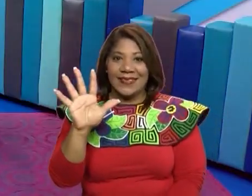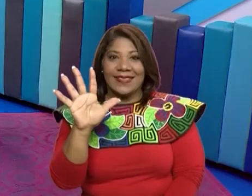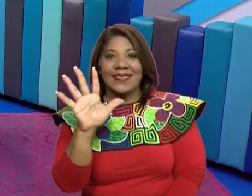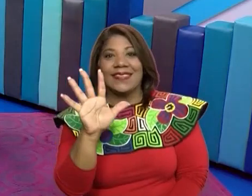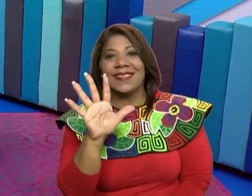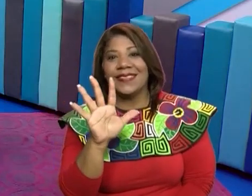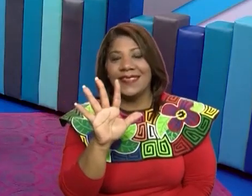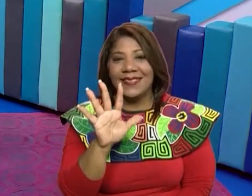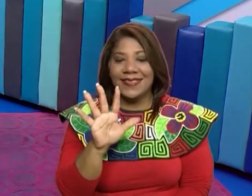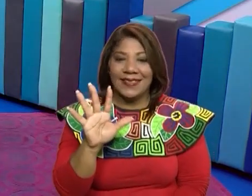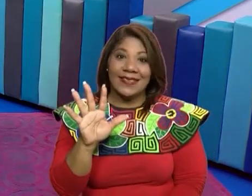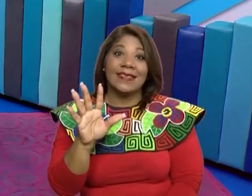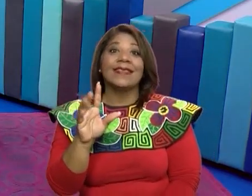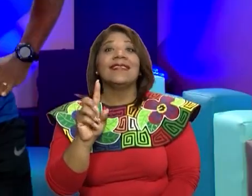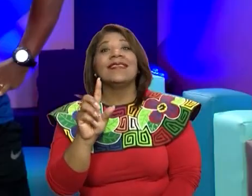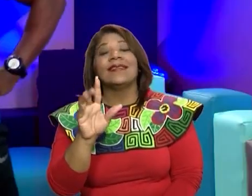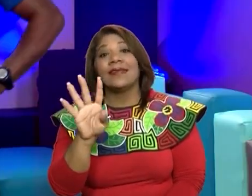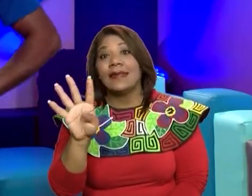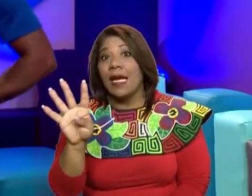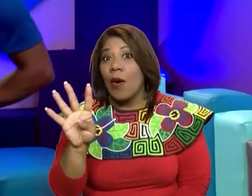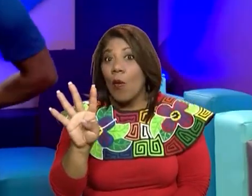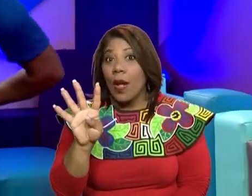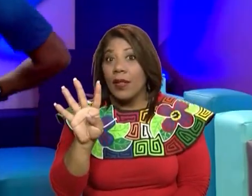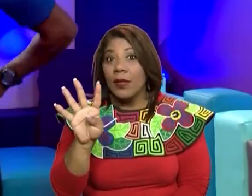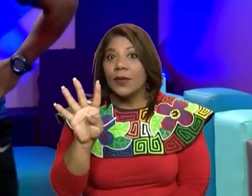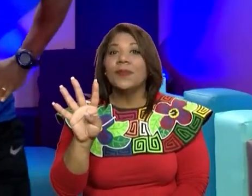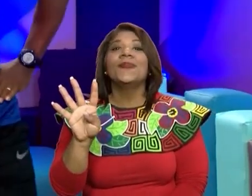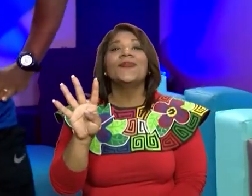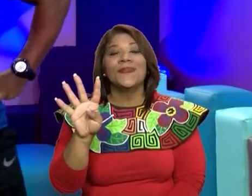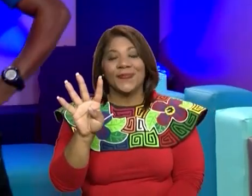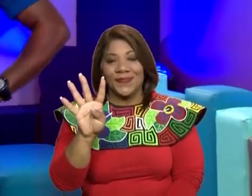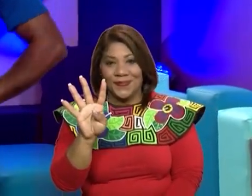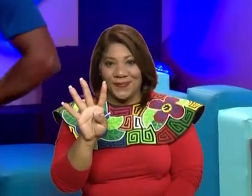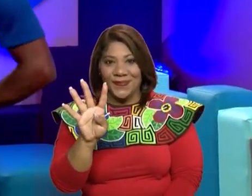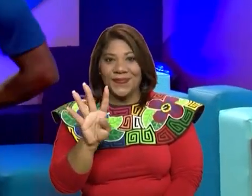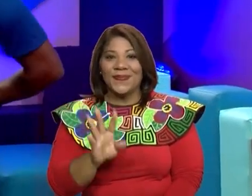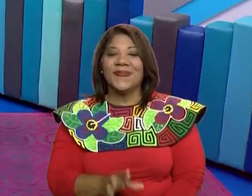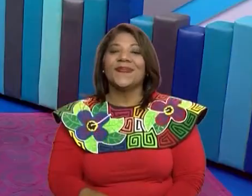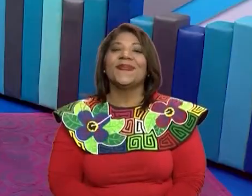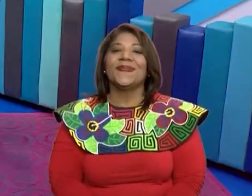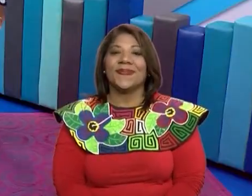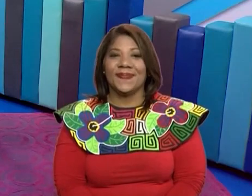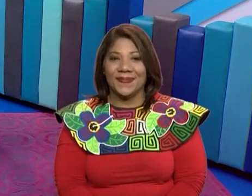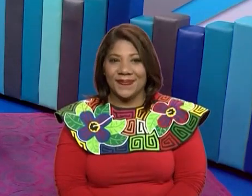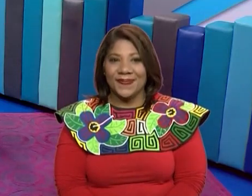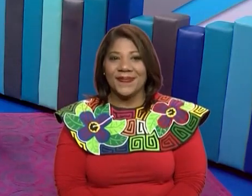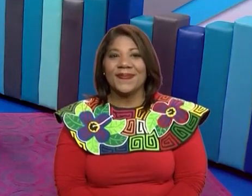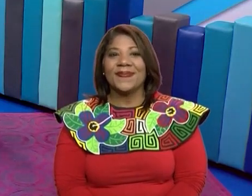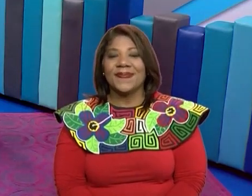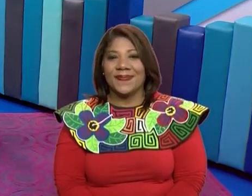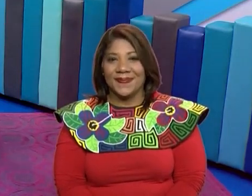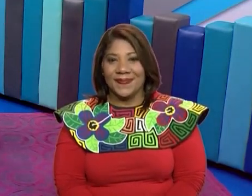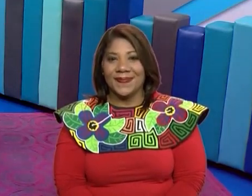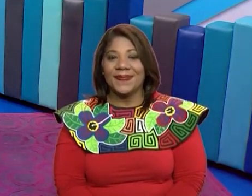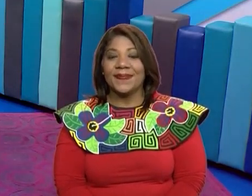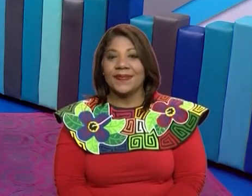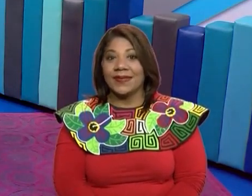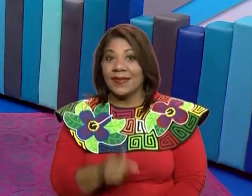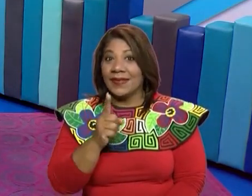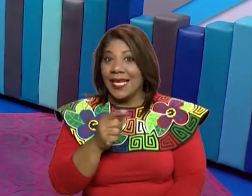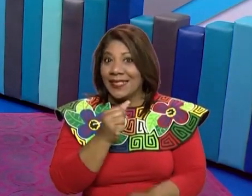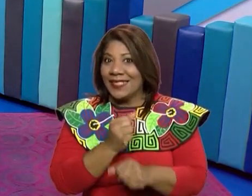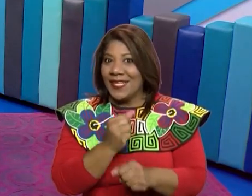al otro lado. 1, 2, 3, 4, excelente, niño.